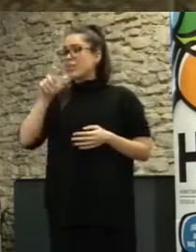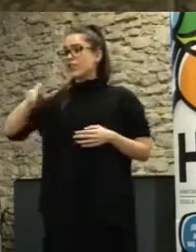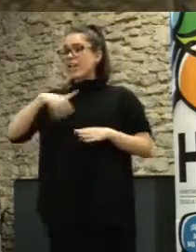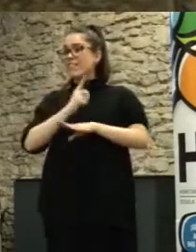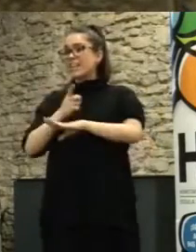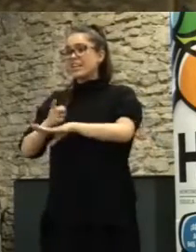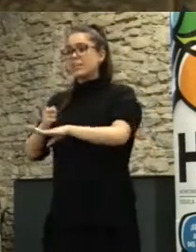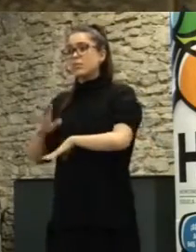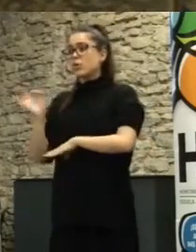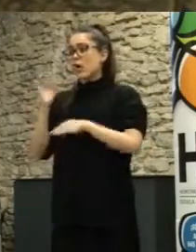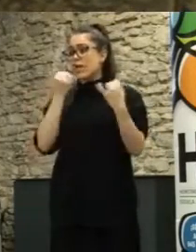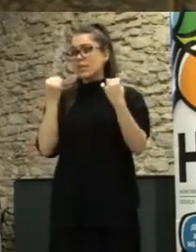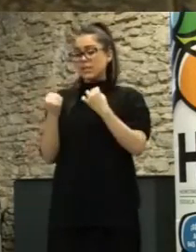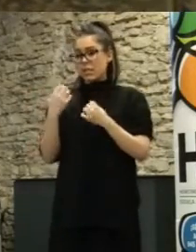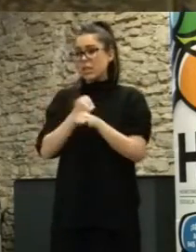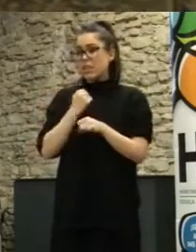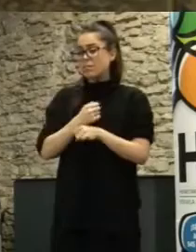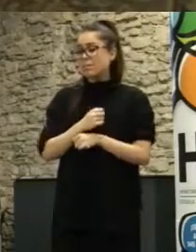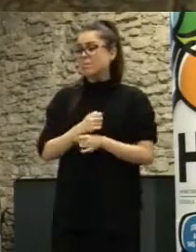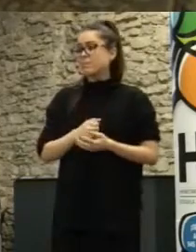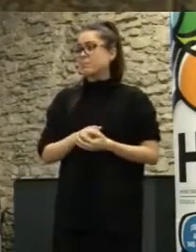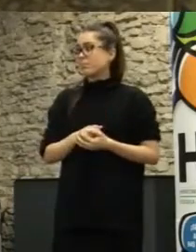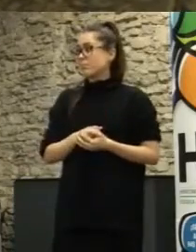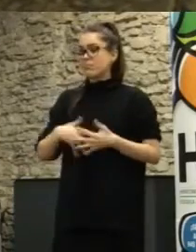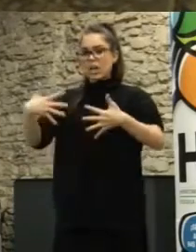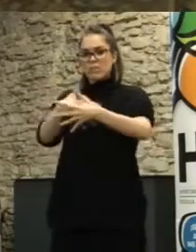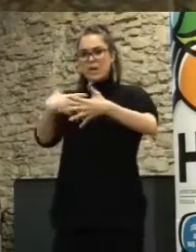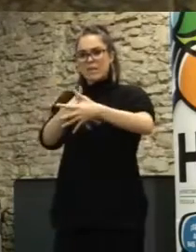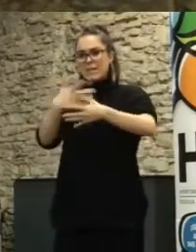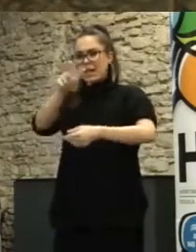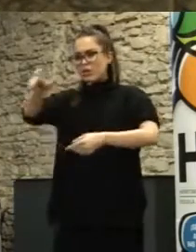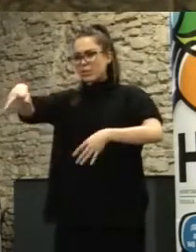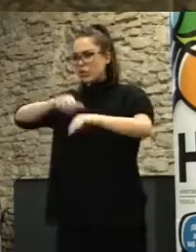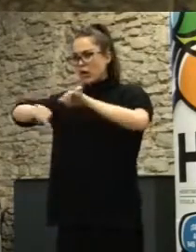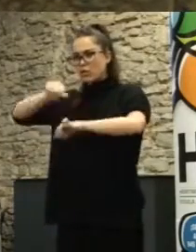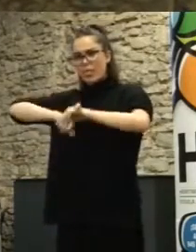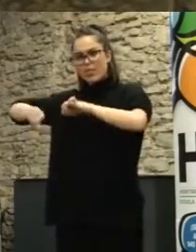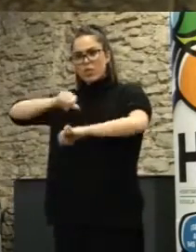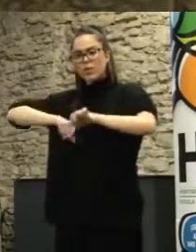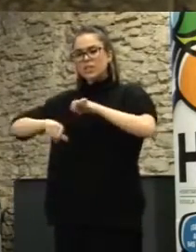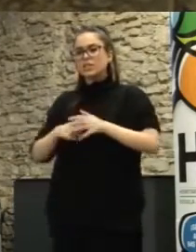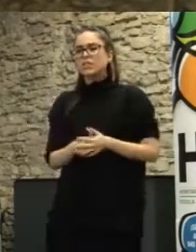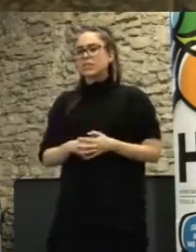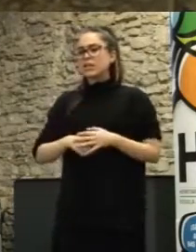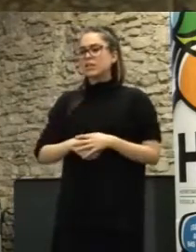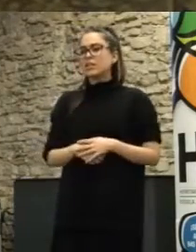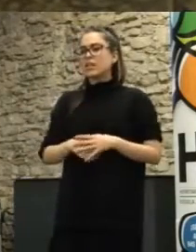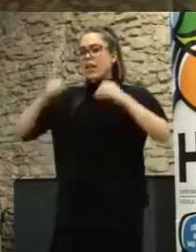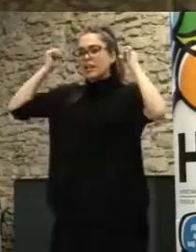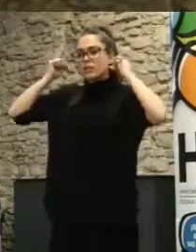que desde luego está en la administración ¿no? y está mezclado con gente de asociaciones y supongo que estudiantes